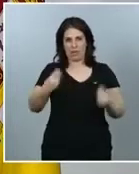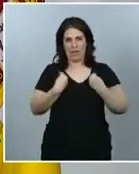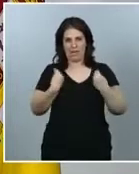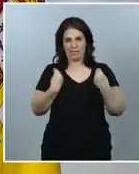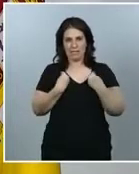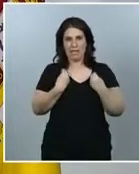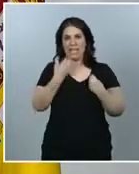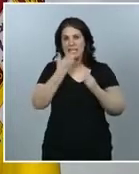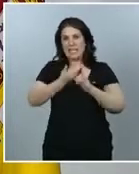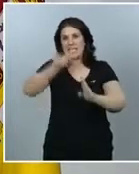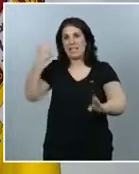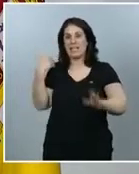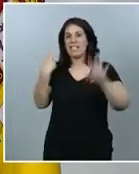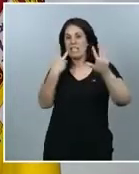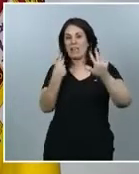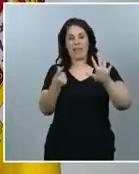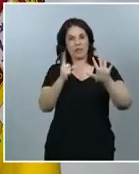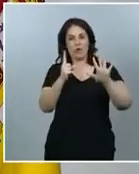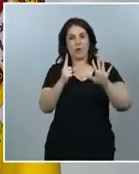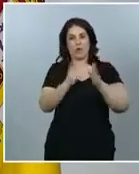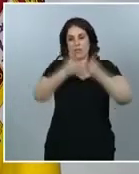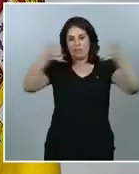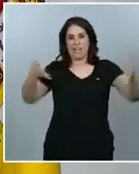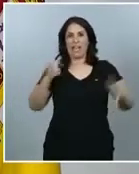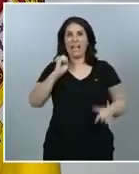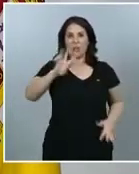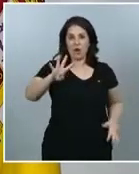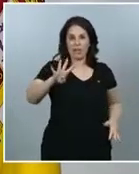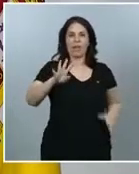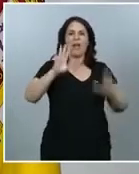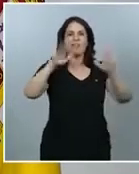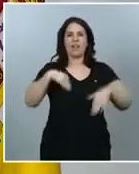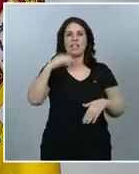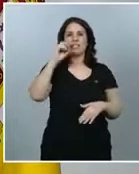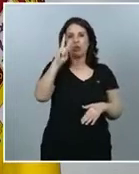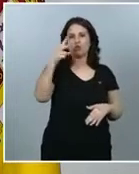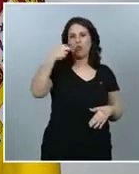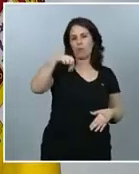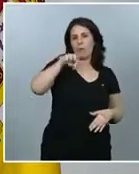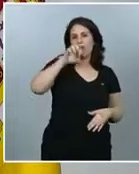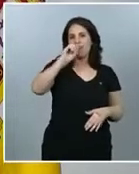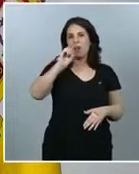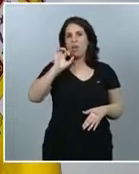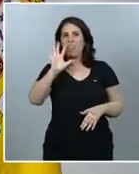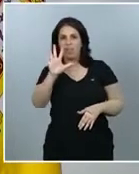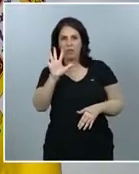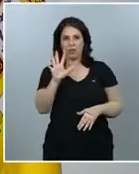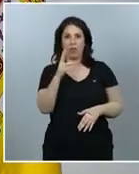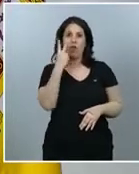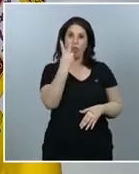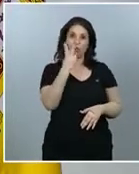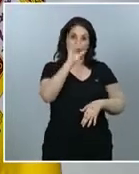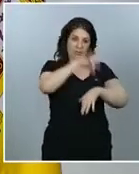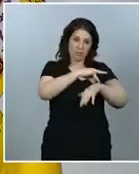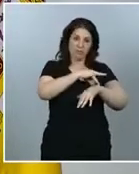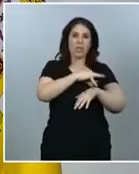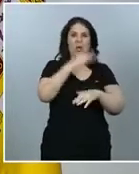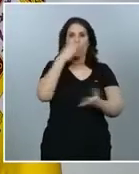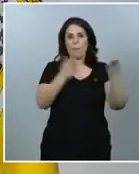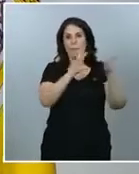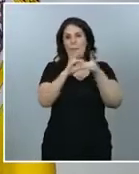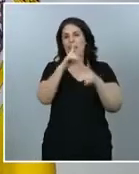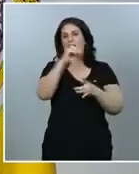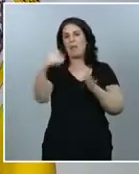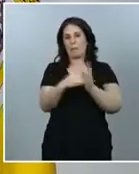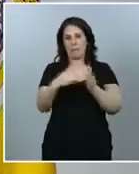lugar de a los siete días previos es de 2,05, es de dos casos por 100.000 habitantes en los últimos 14 días, lo que sería un total